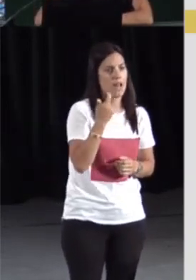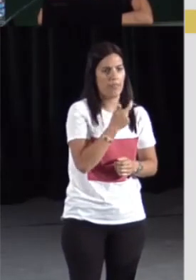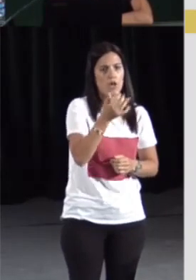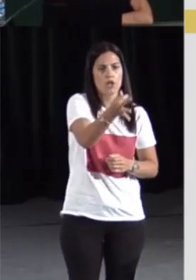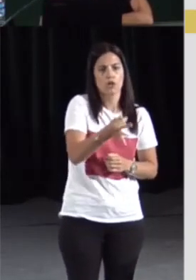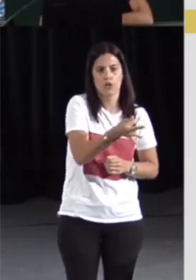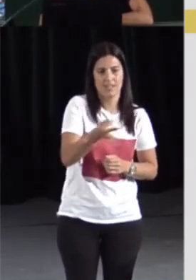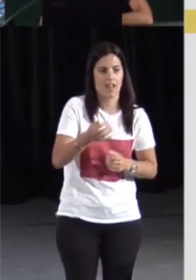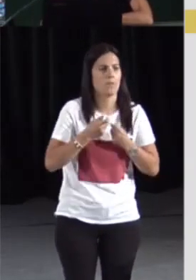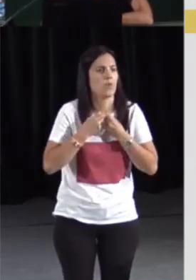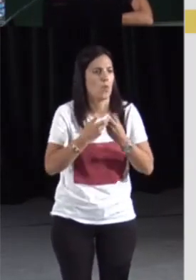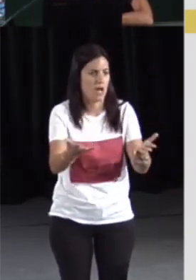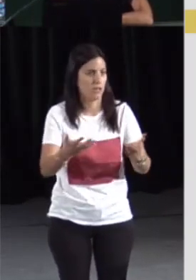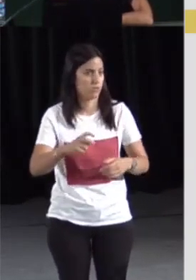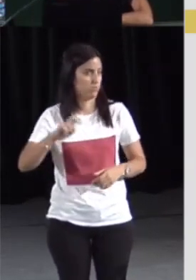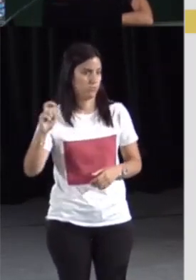otros datos.